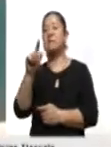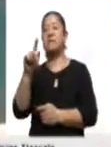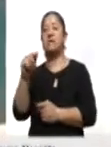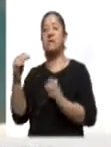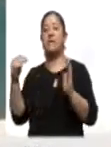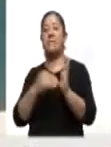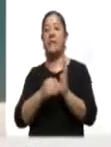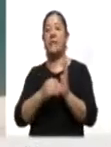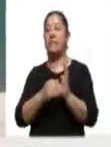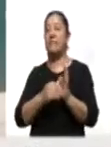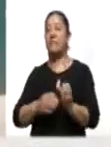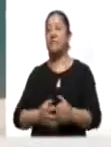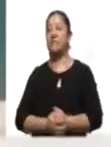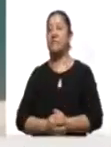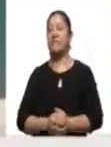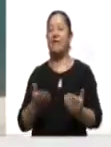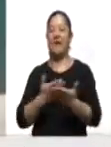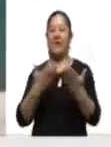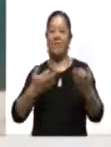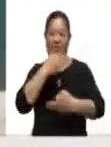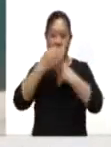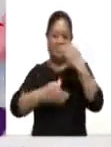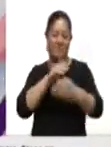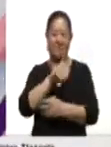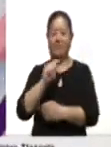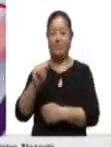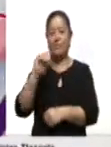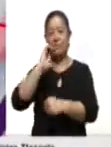mil pesos. Para Ahora Noticias, Lorena Temolcín.